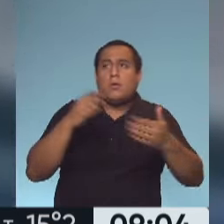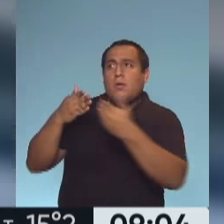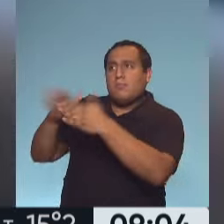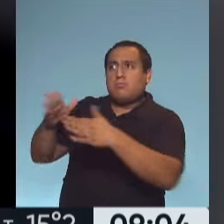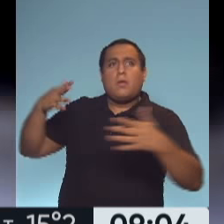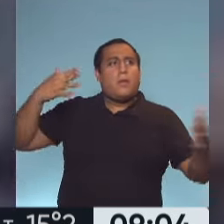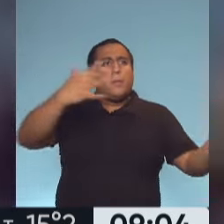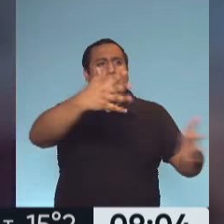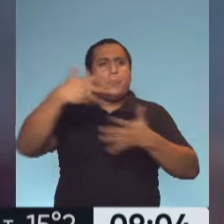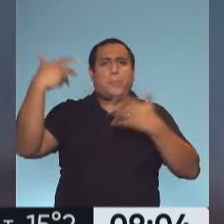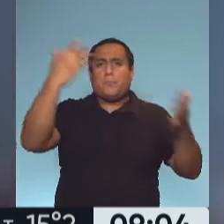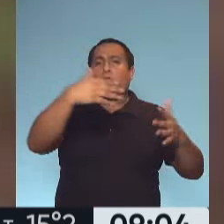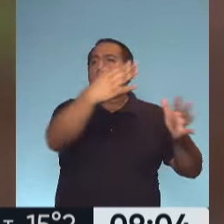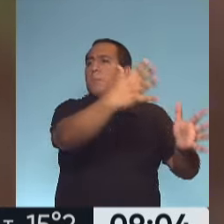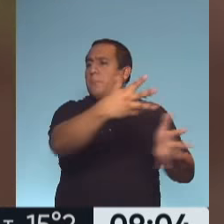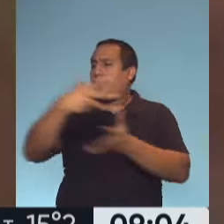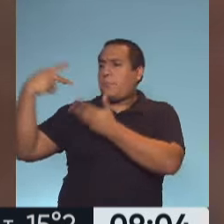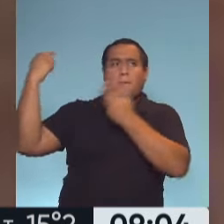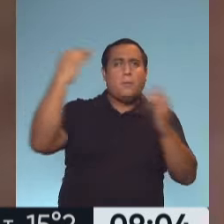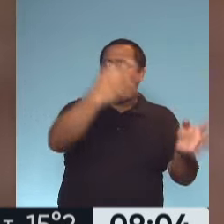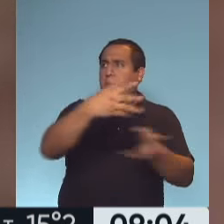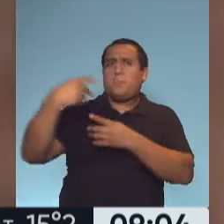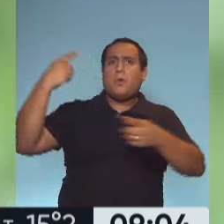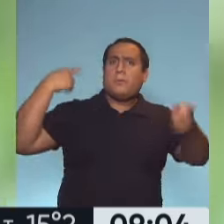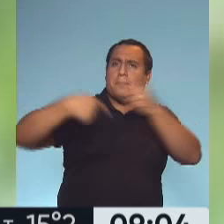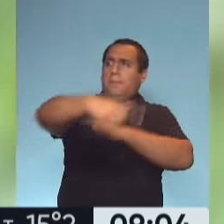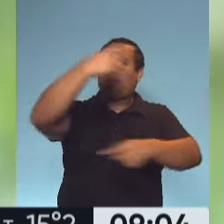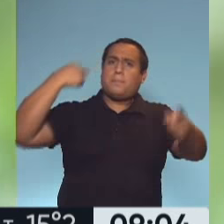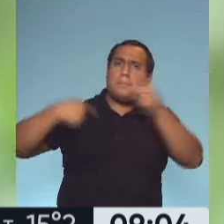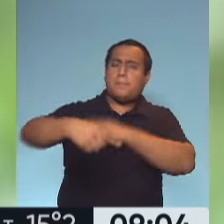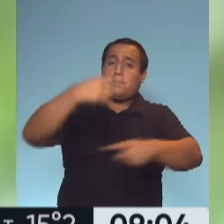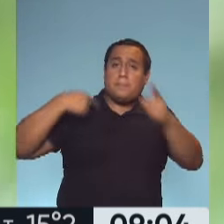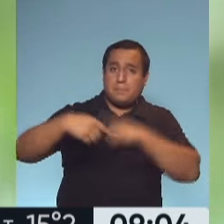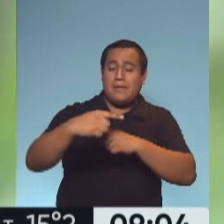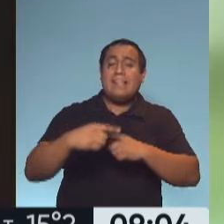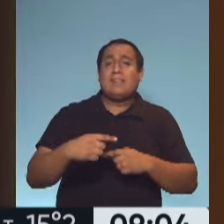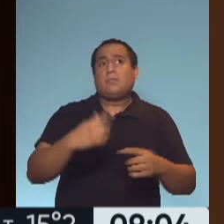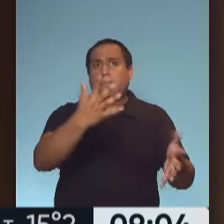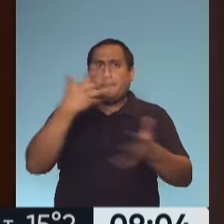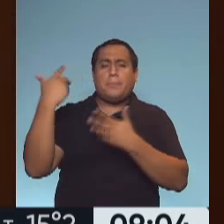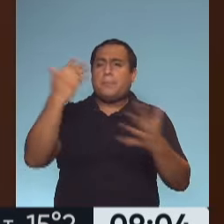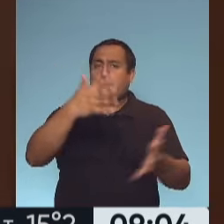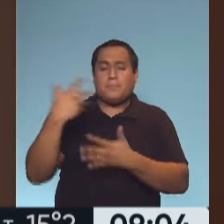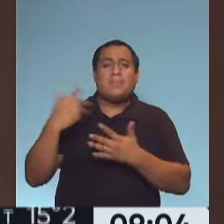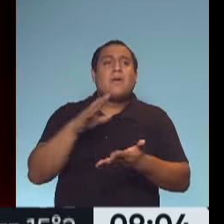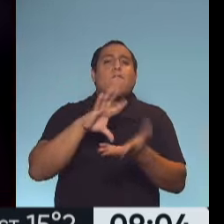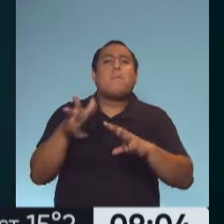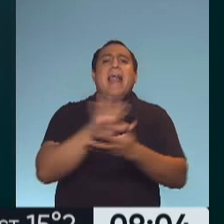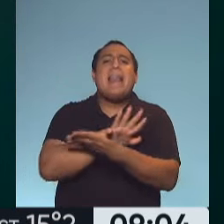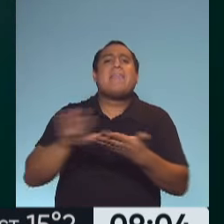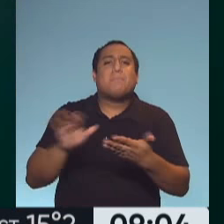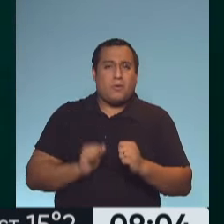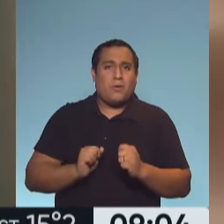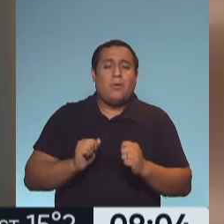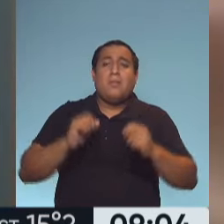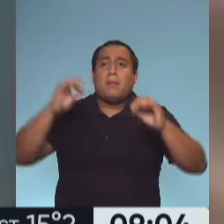aire entre y salga por el otro lugar y favorecer de esta manera que el aire se diluya, que el aire se limpie y que no se